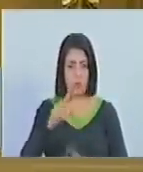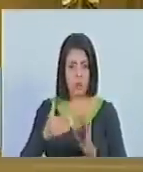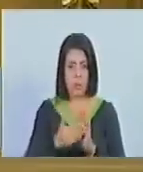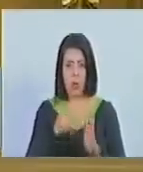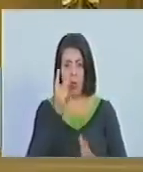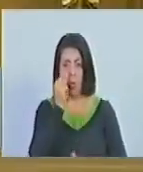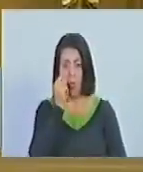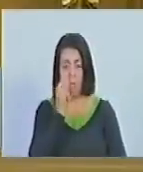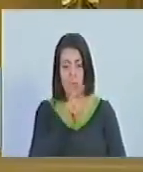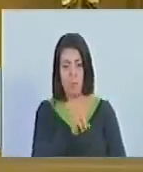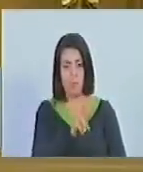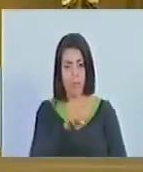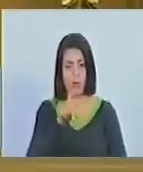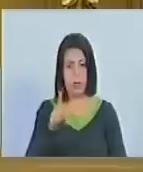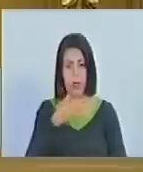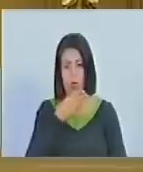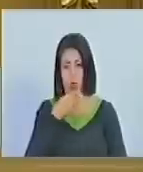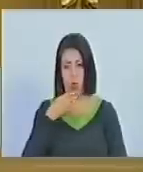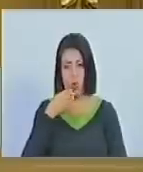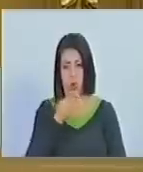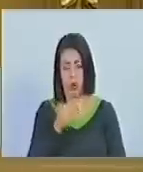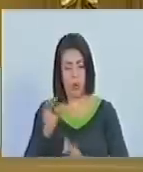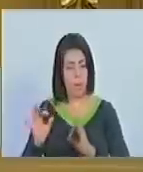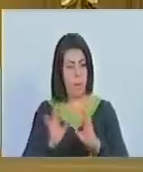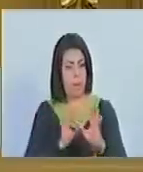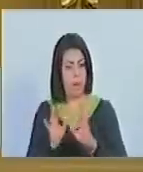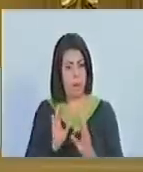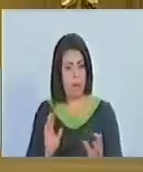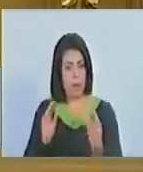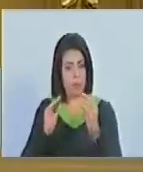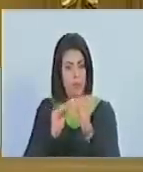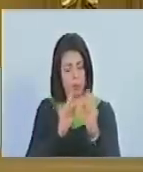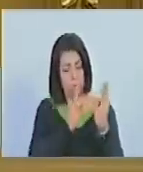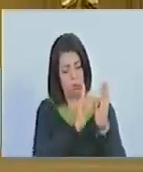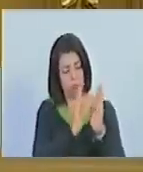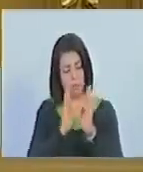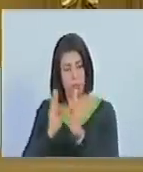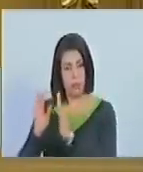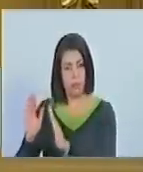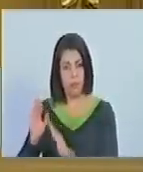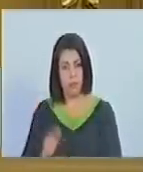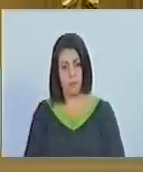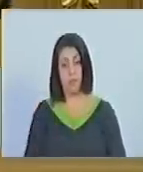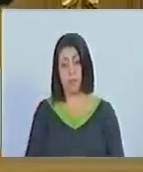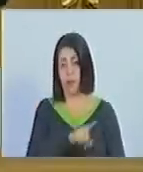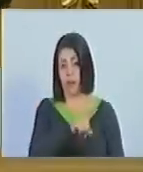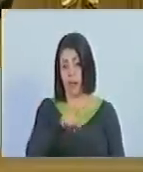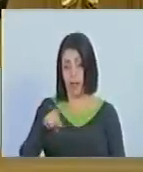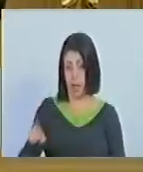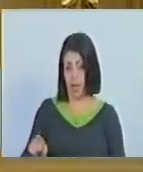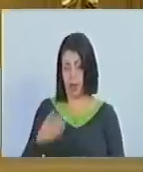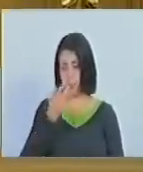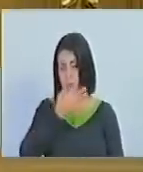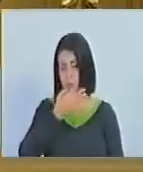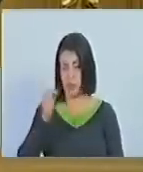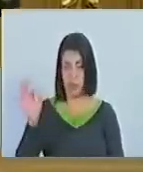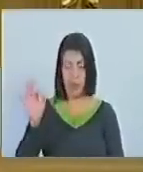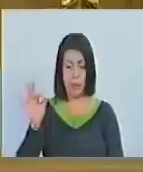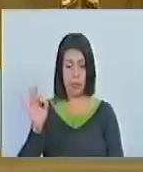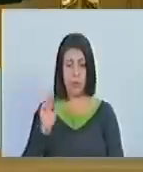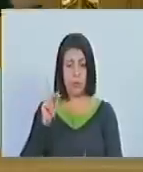hombres y 21 jóvenes adecuadamente organizados ellos son los auténticos